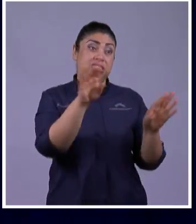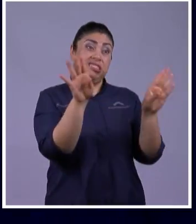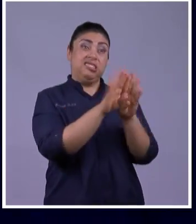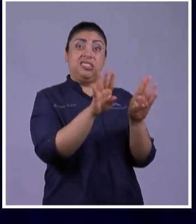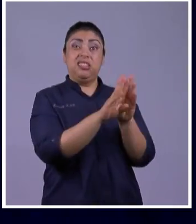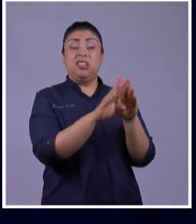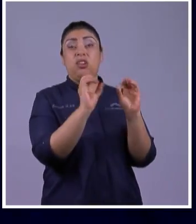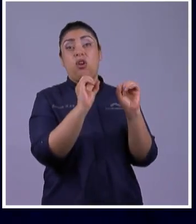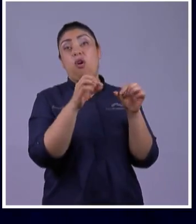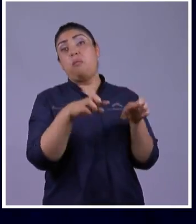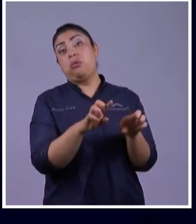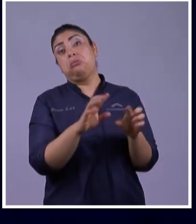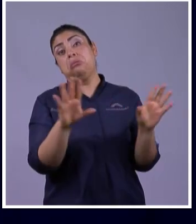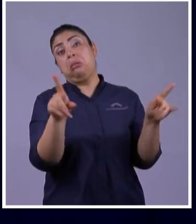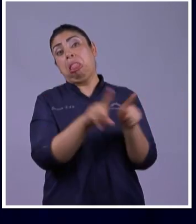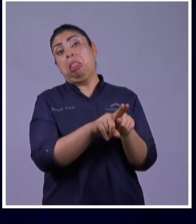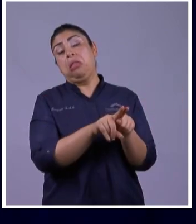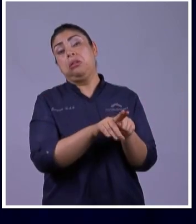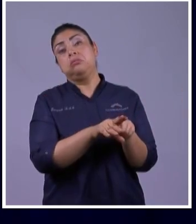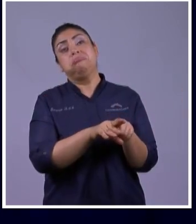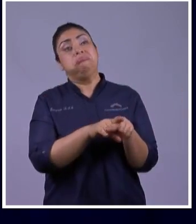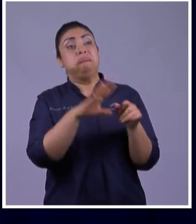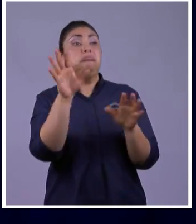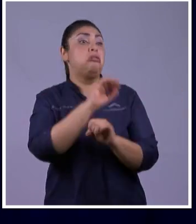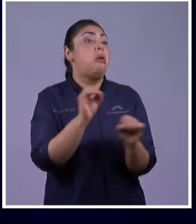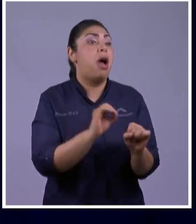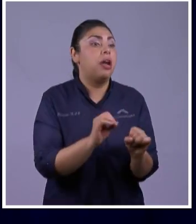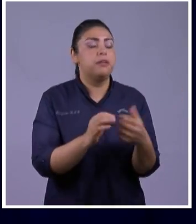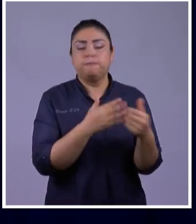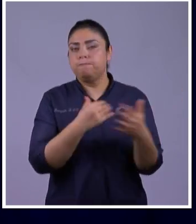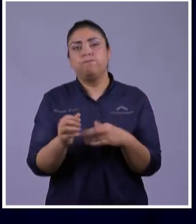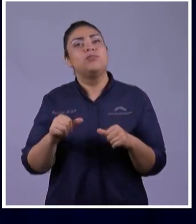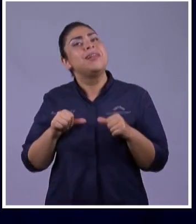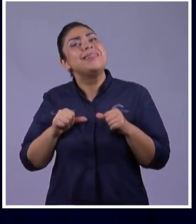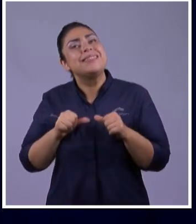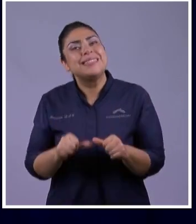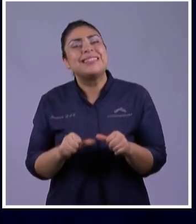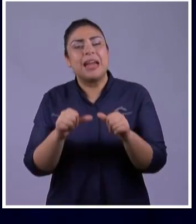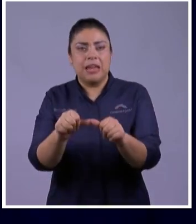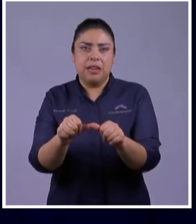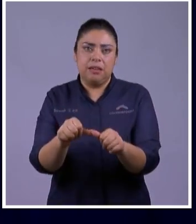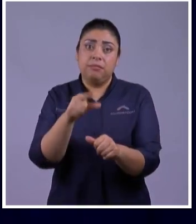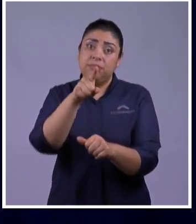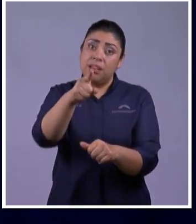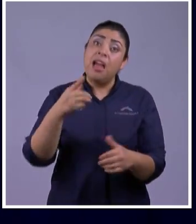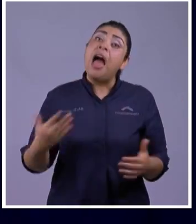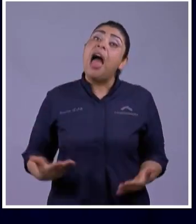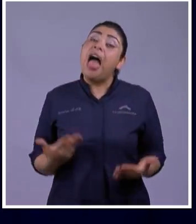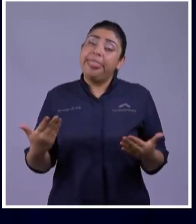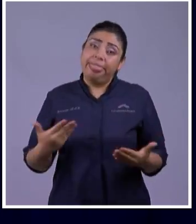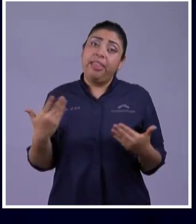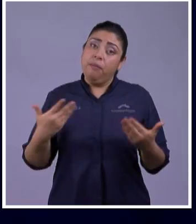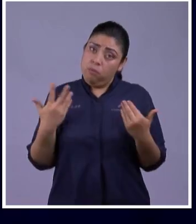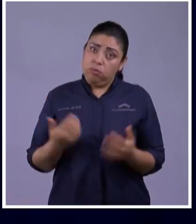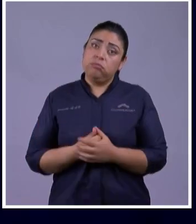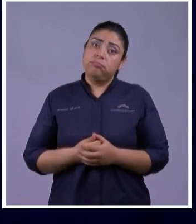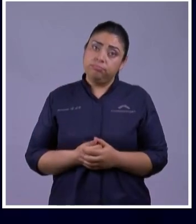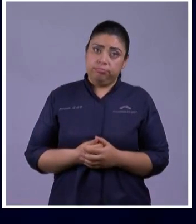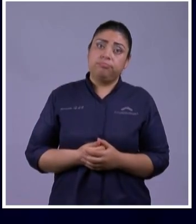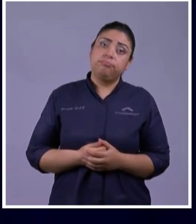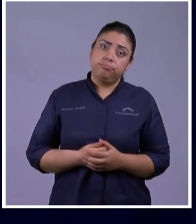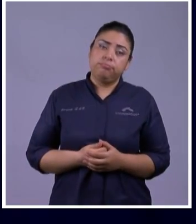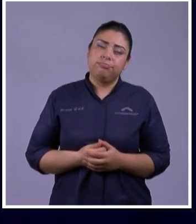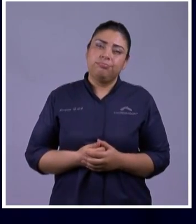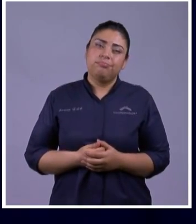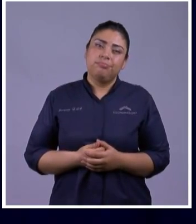Dios Está abriendo Una nueva Y lo que Quiero Motivarte Exhortarte Animarte Es que dice Dios Lo que Emprendas El